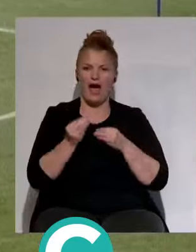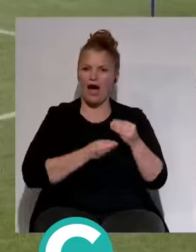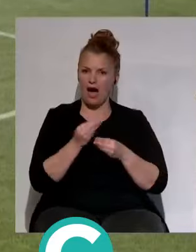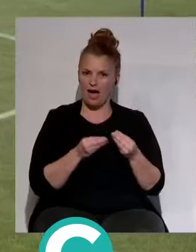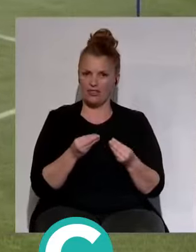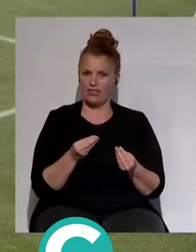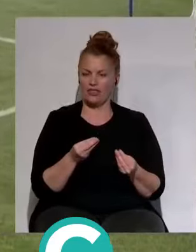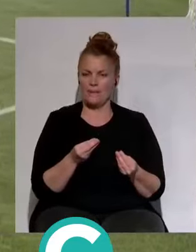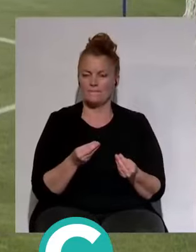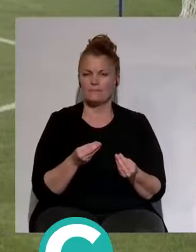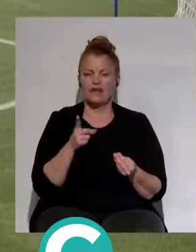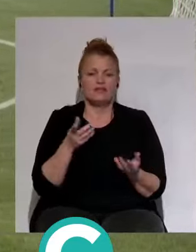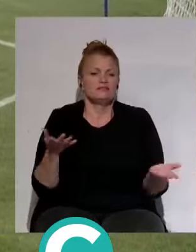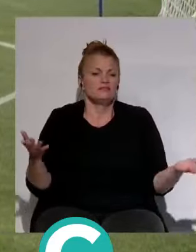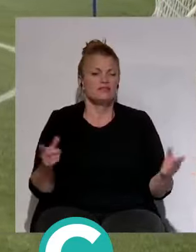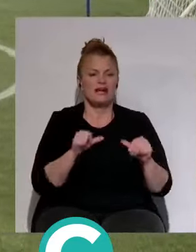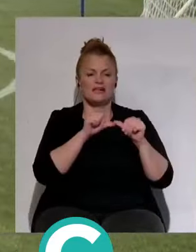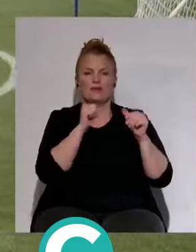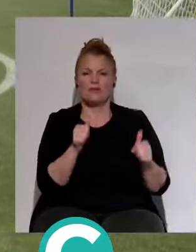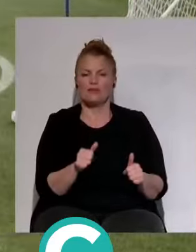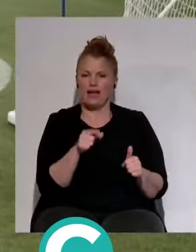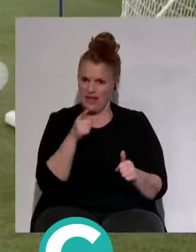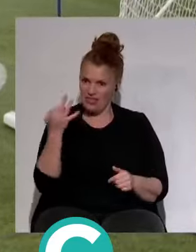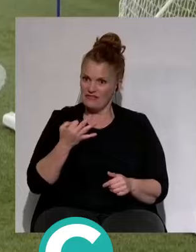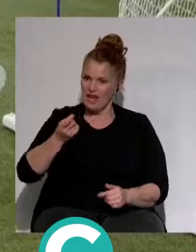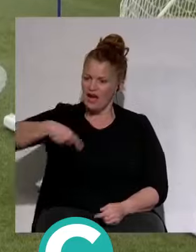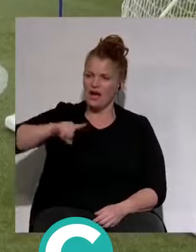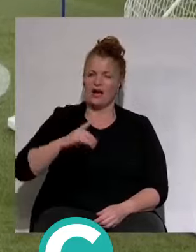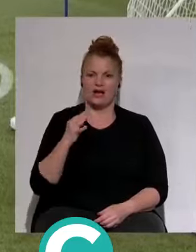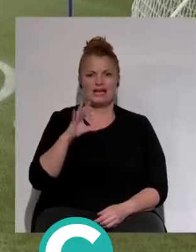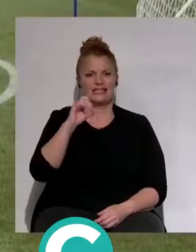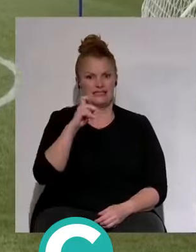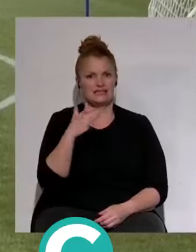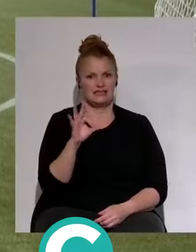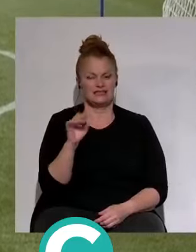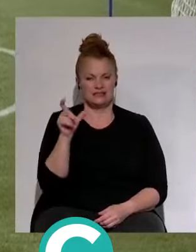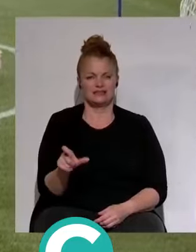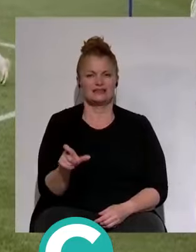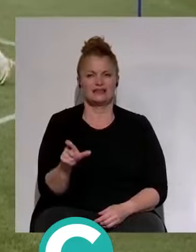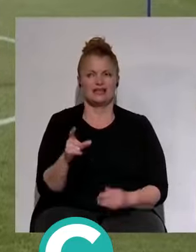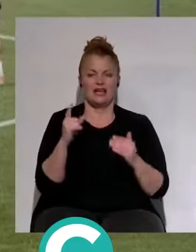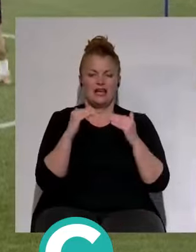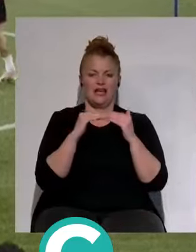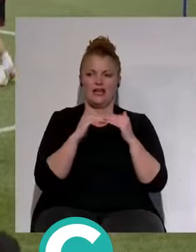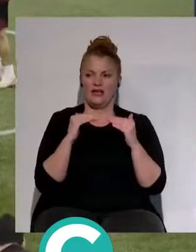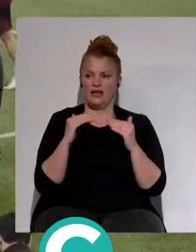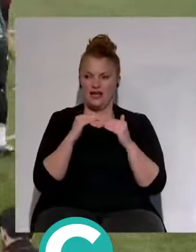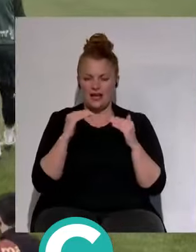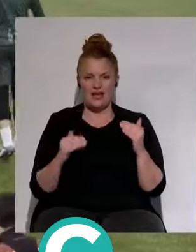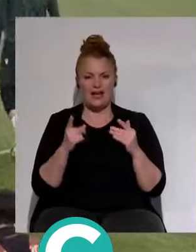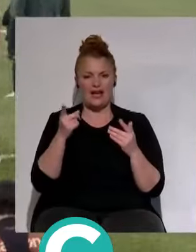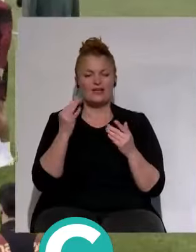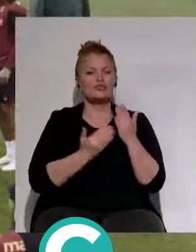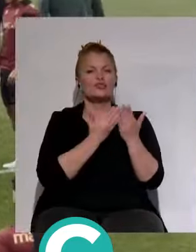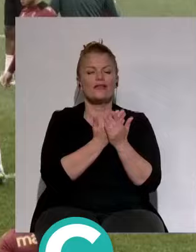la... Esos ya son modelos de club ya, ¿no? Pero es el debe de Sergio González. sea, yo el debe del descenso de Sergio González que no